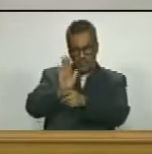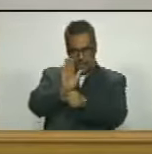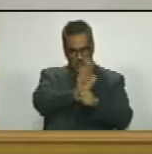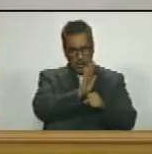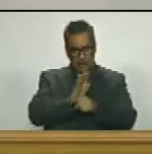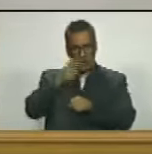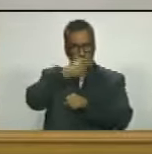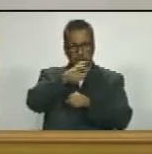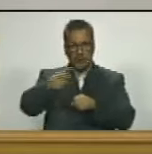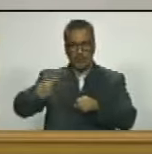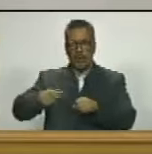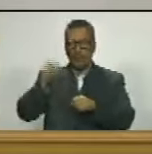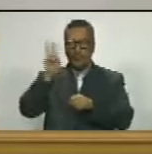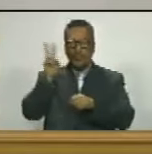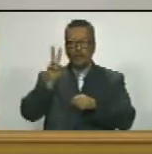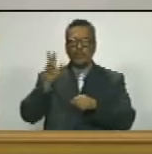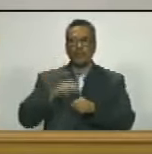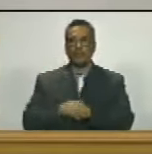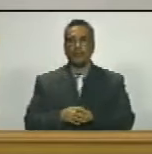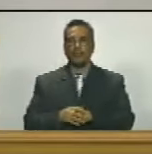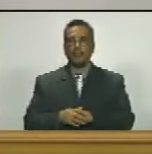de venezuela